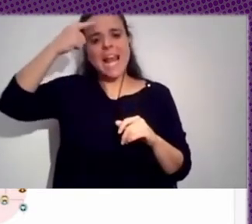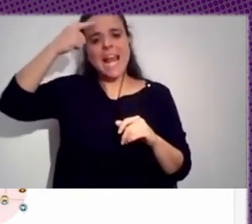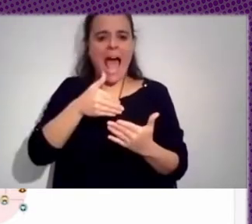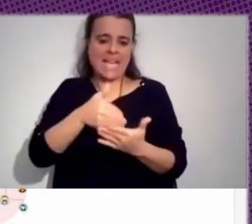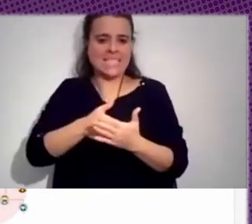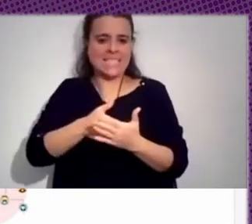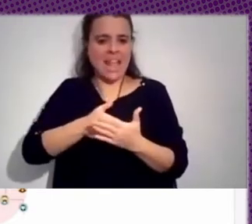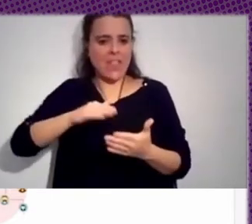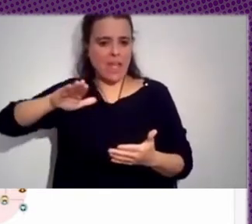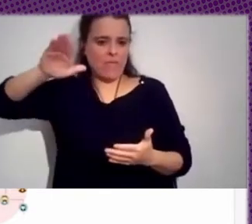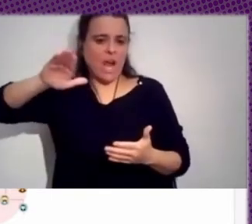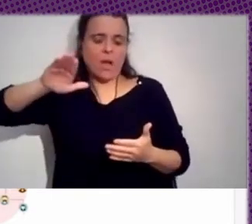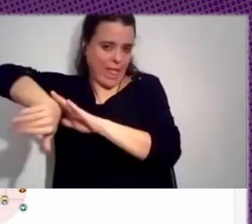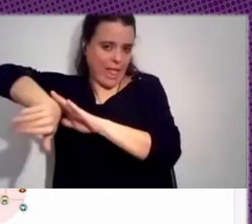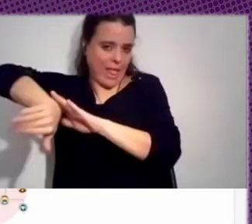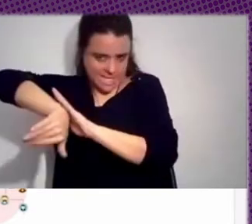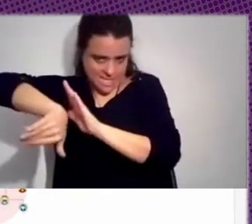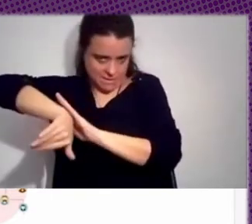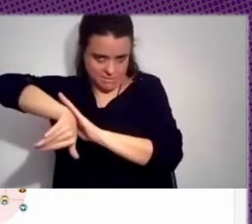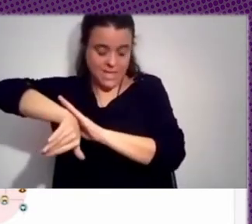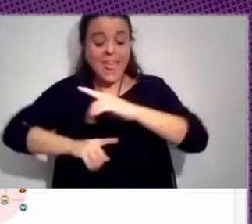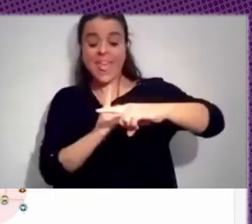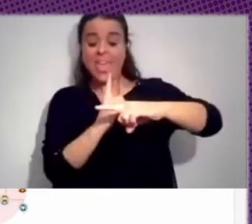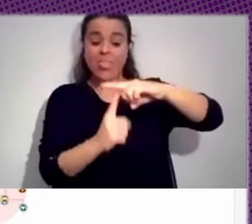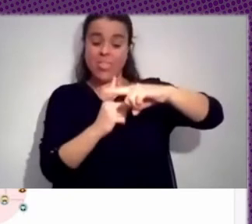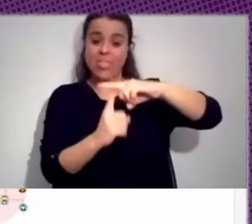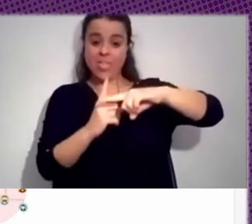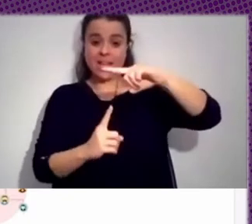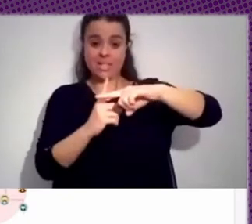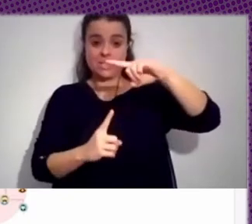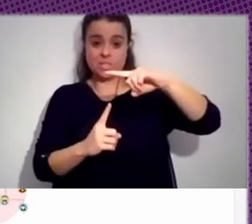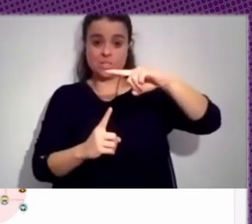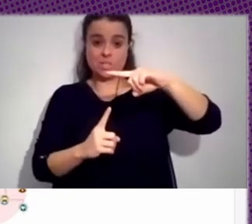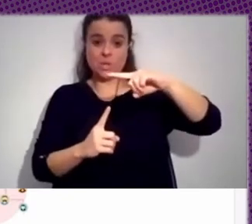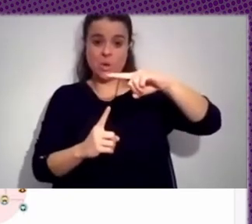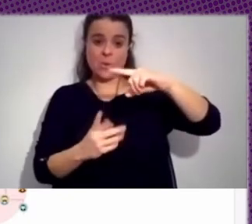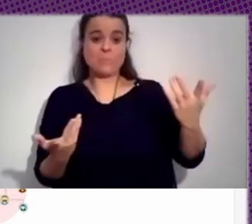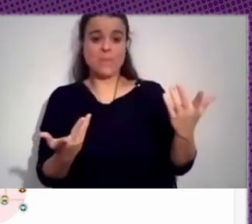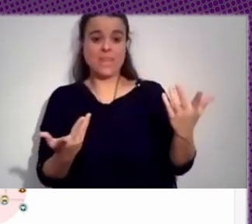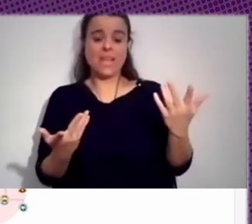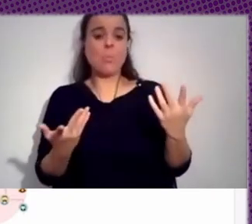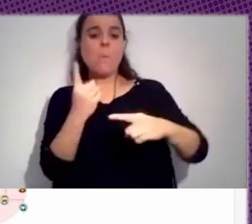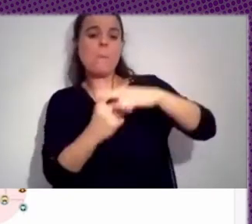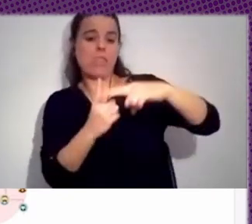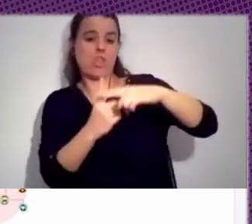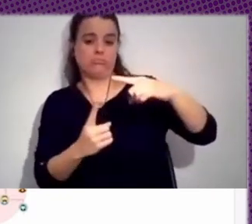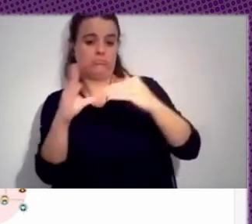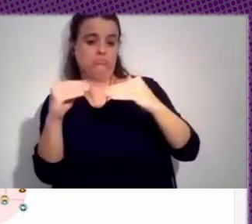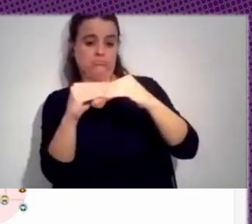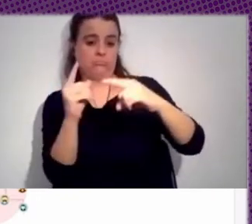hacia la derecha. Y en el centro quedaría eso que llamamos audiencias medias, que en ese estudio que se hizo